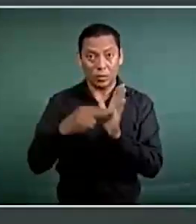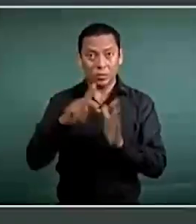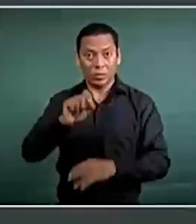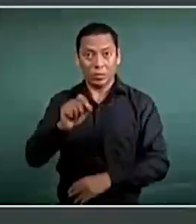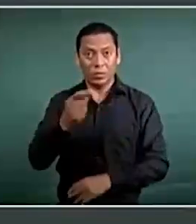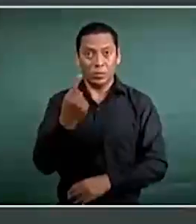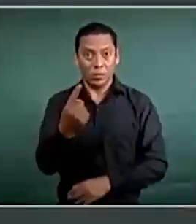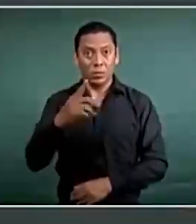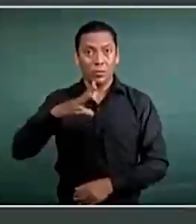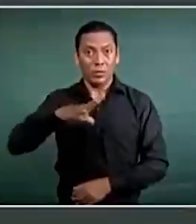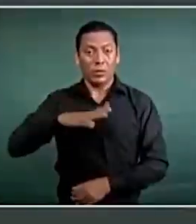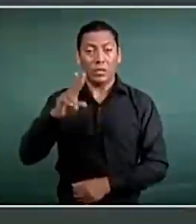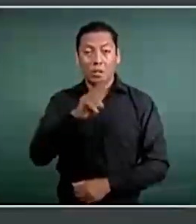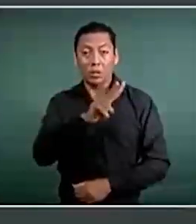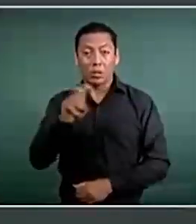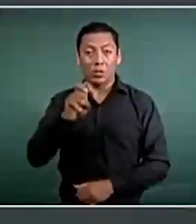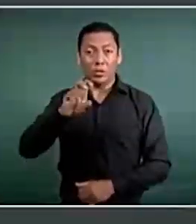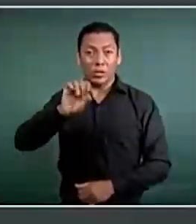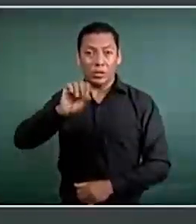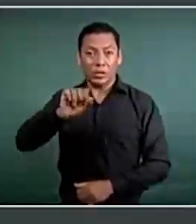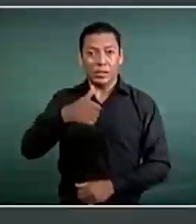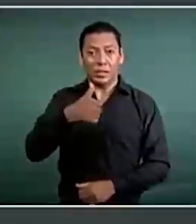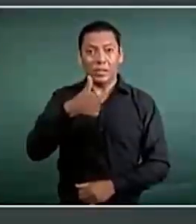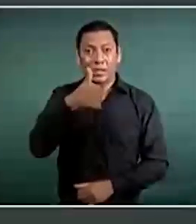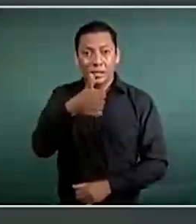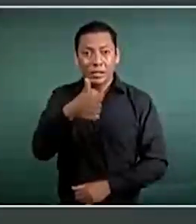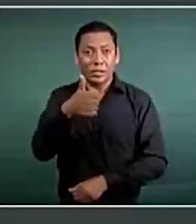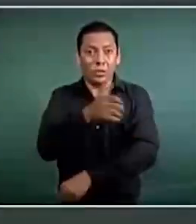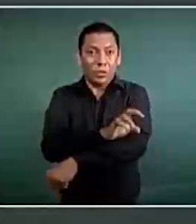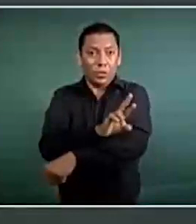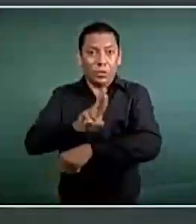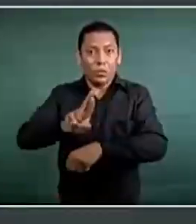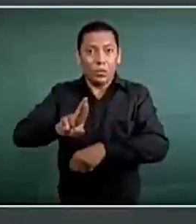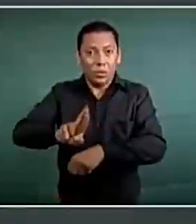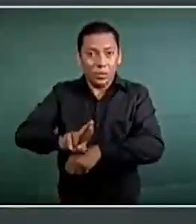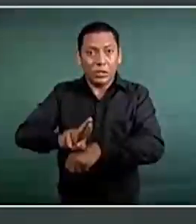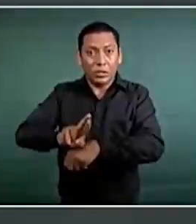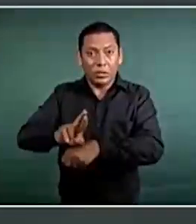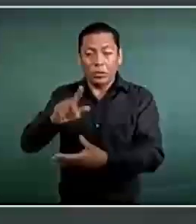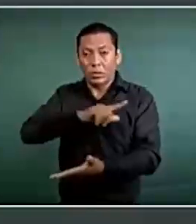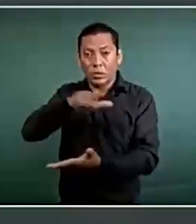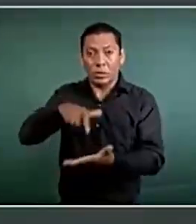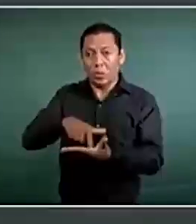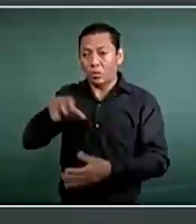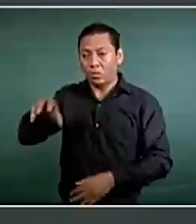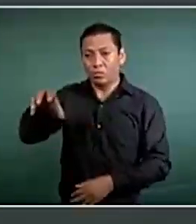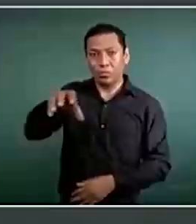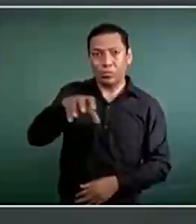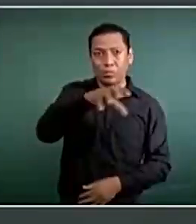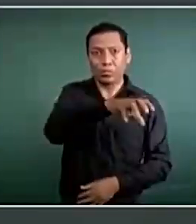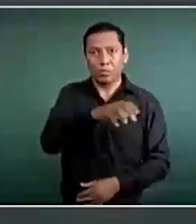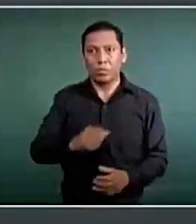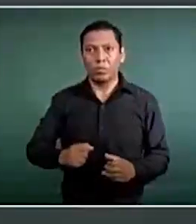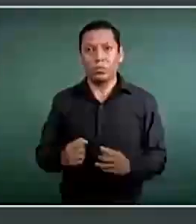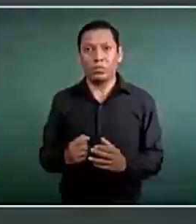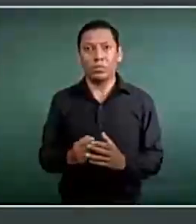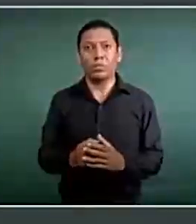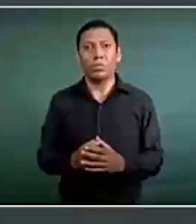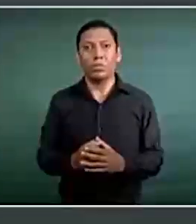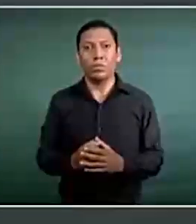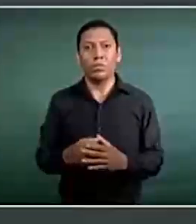266 coordinaciones territoriales y